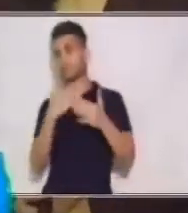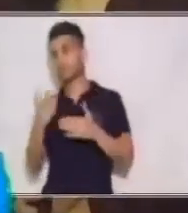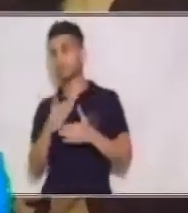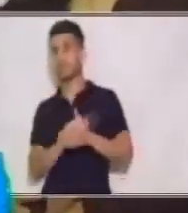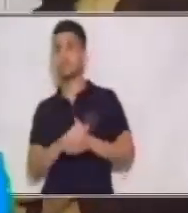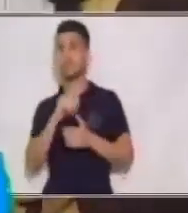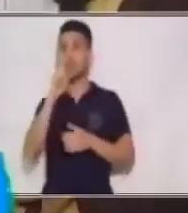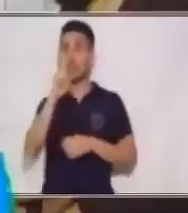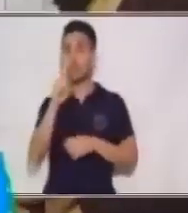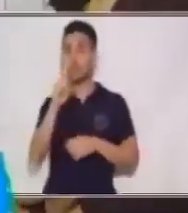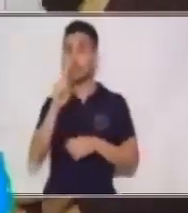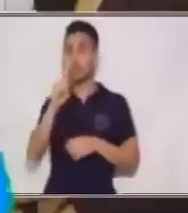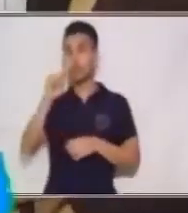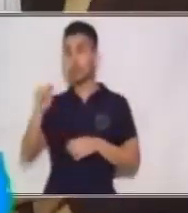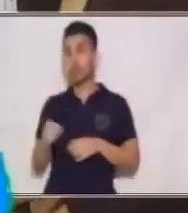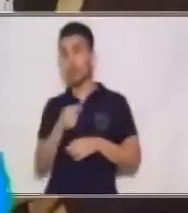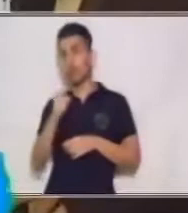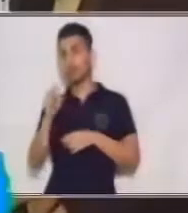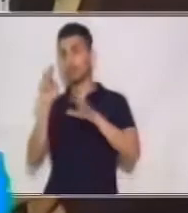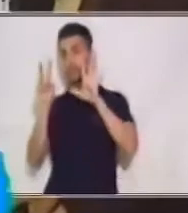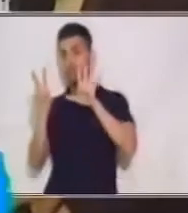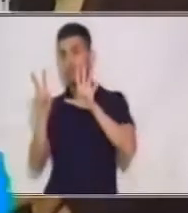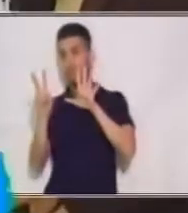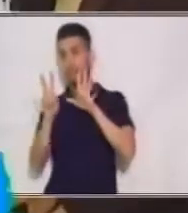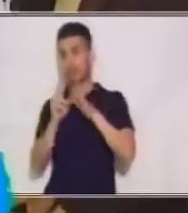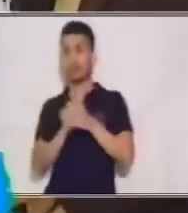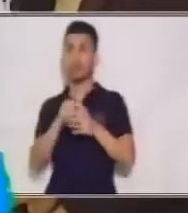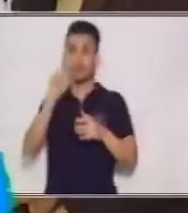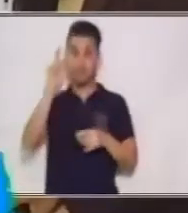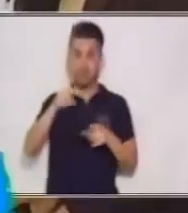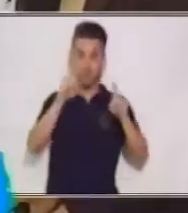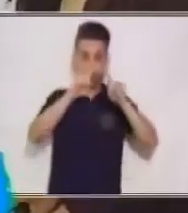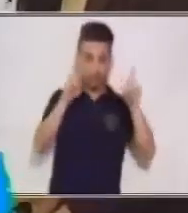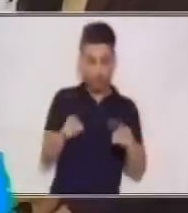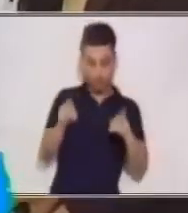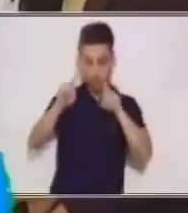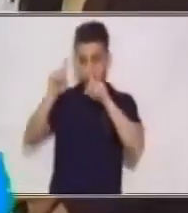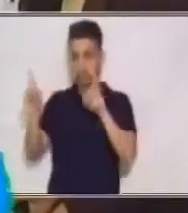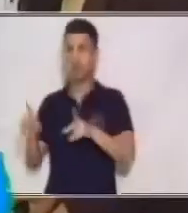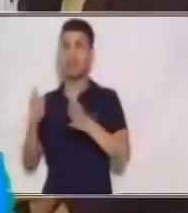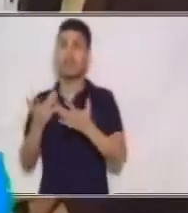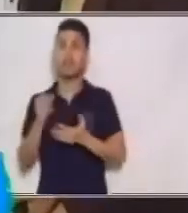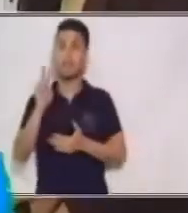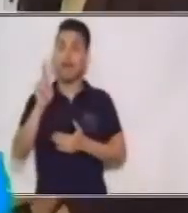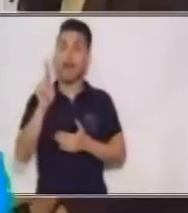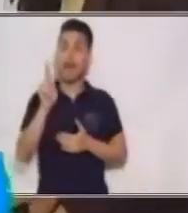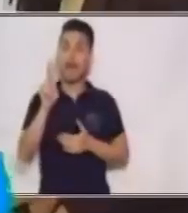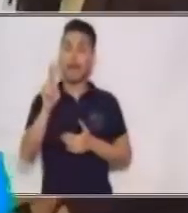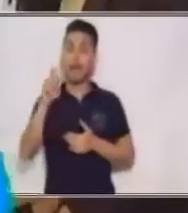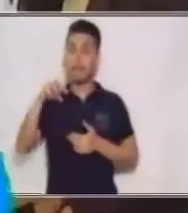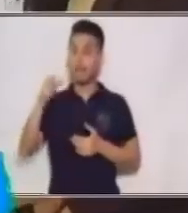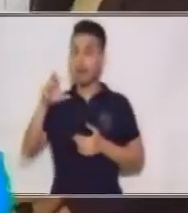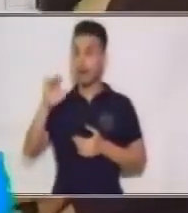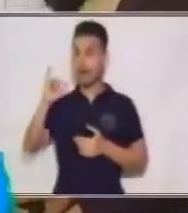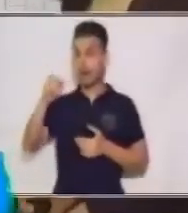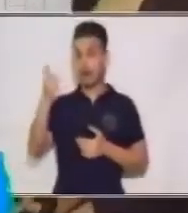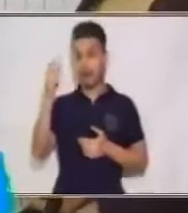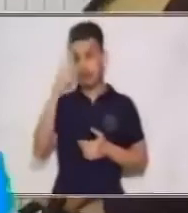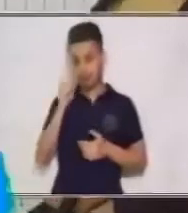1 con 7. Y tengo mi otra pareja ordenada, 1 con 7.